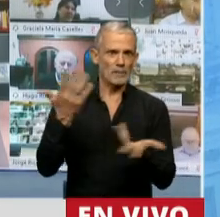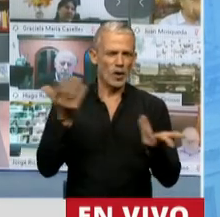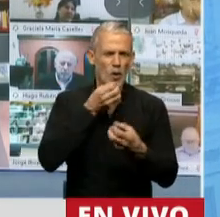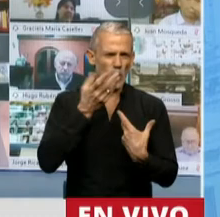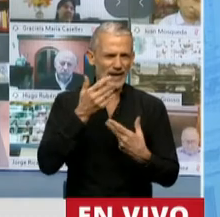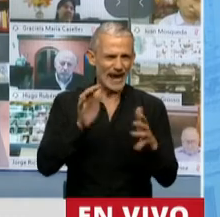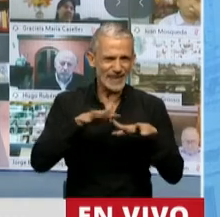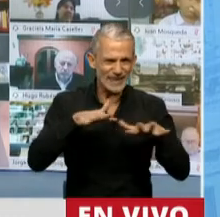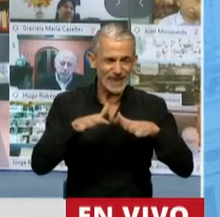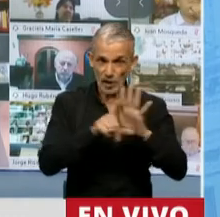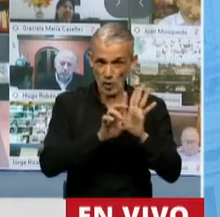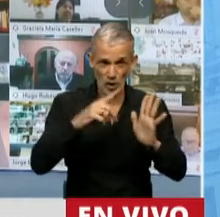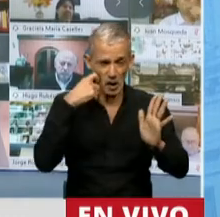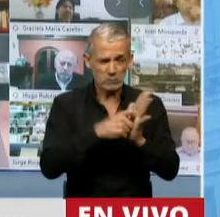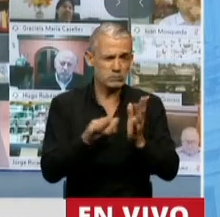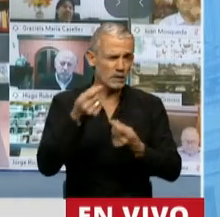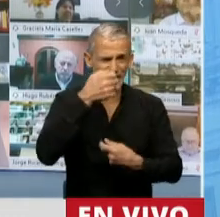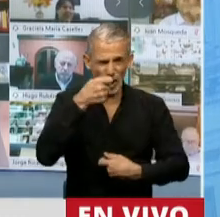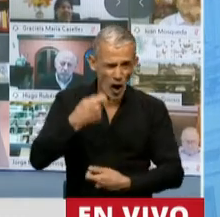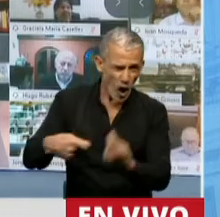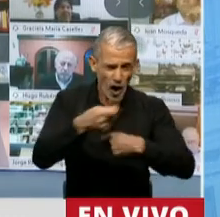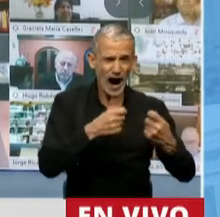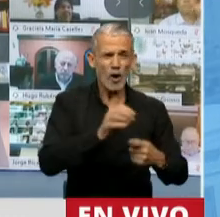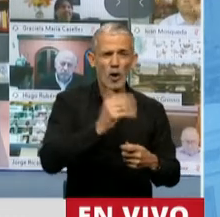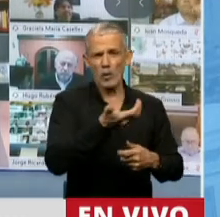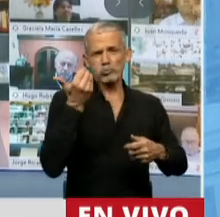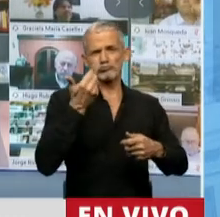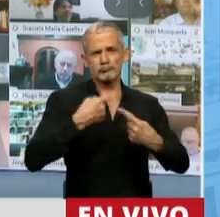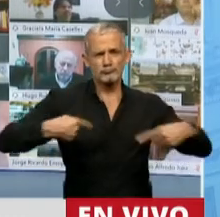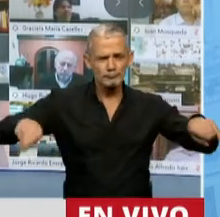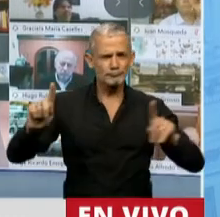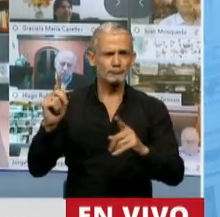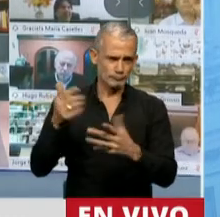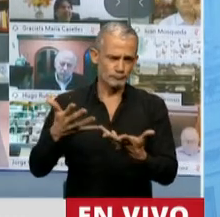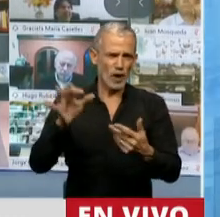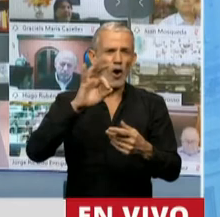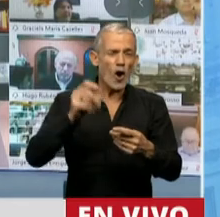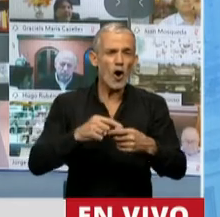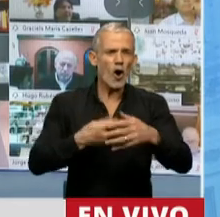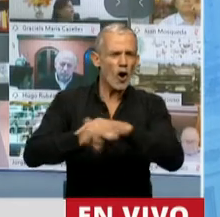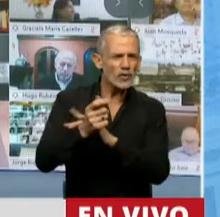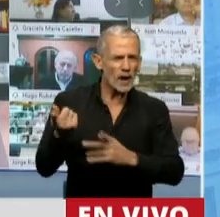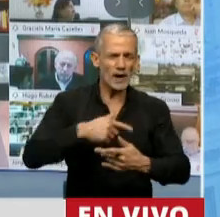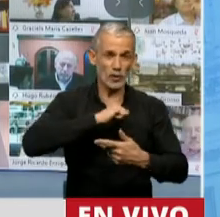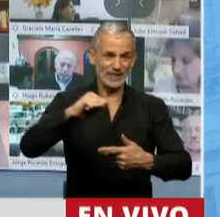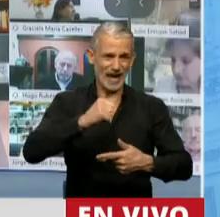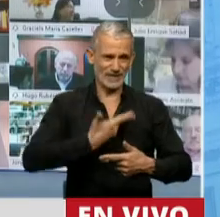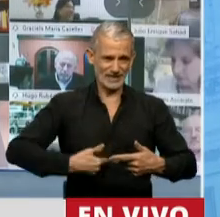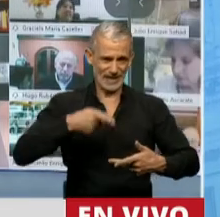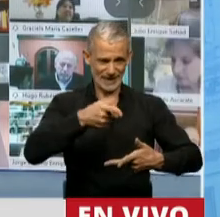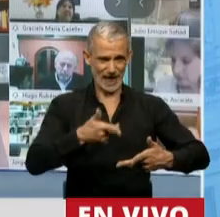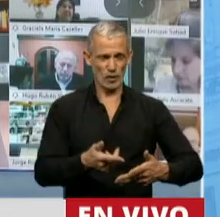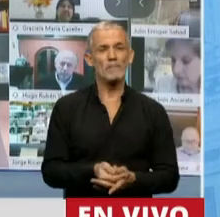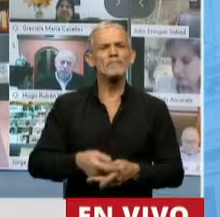cualquier actividad ilegal, desde narcotráfico y trata de personas hasta contrabando o de falcos al Estado. Según